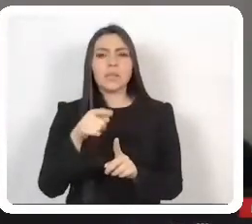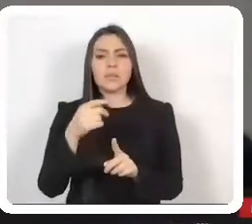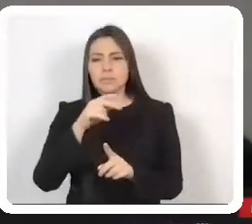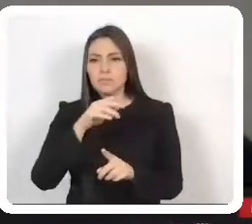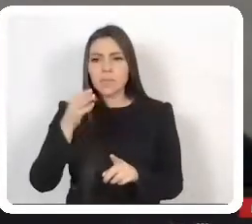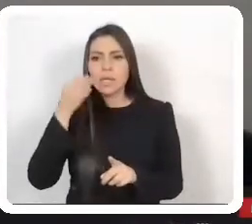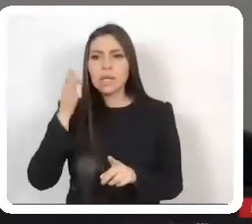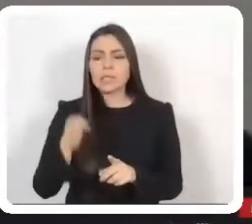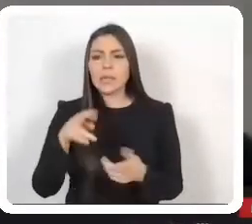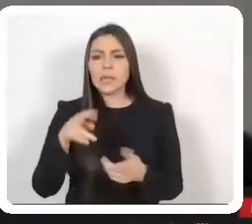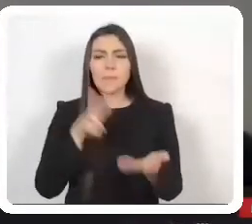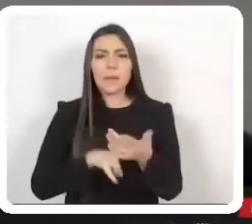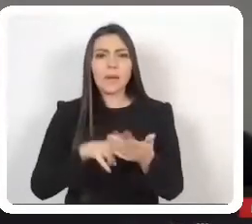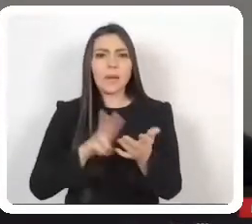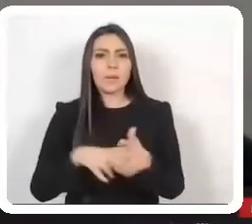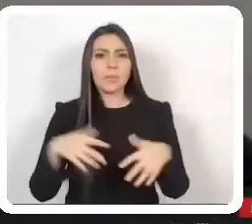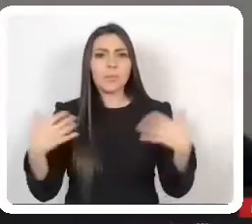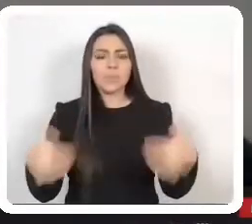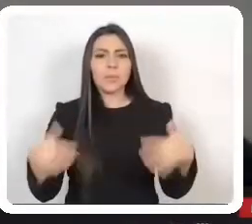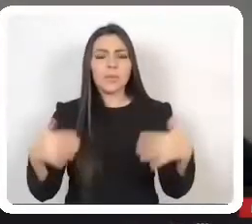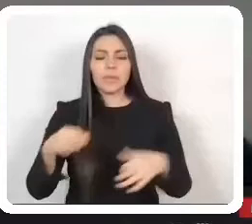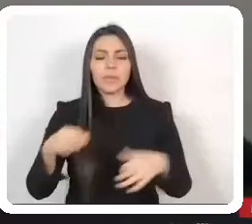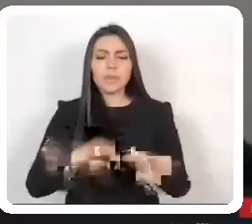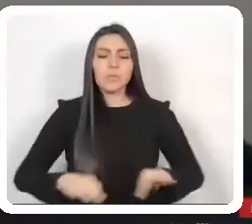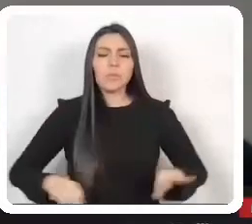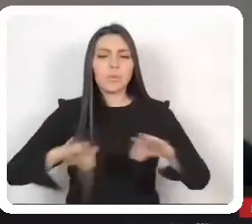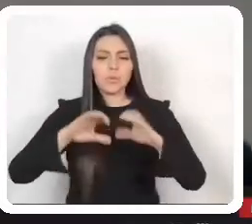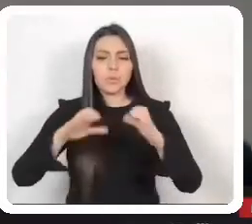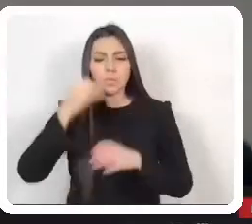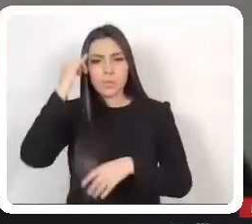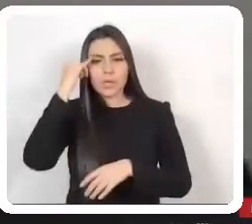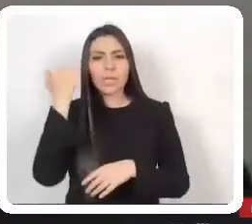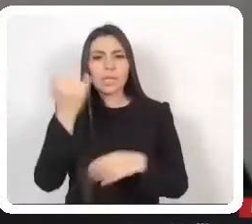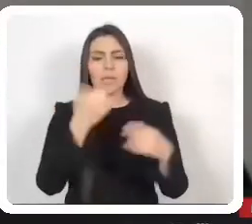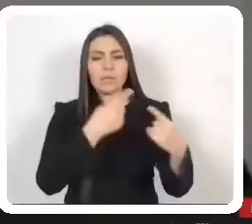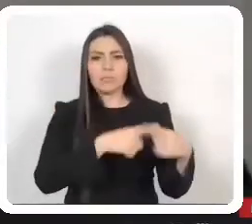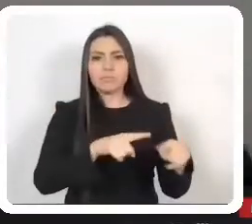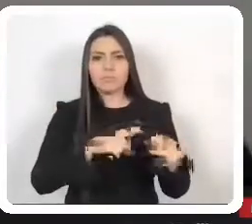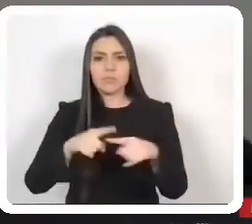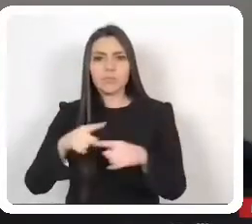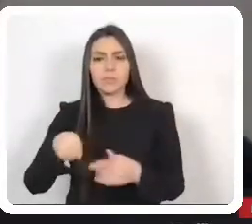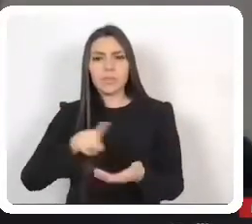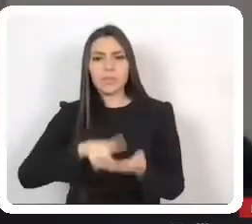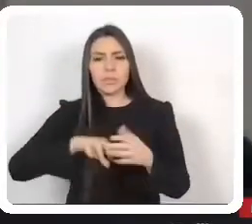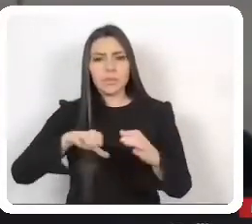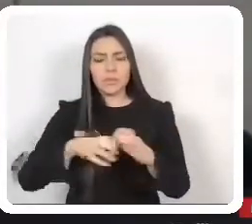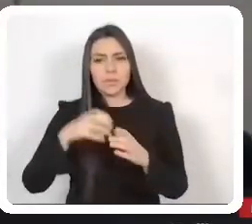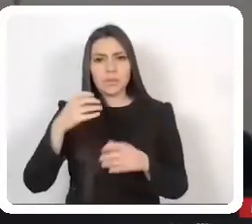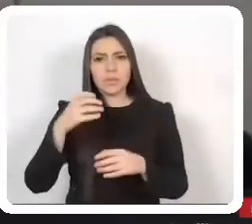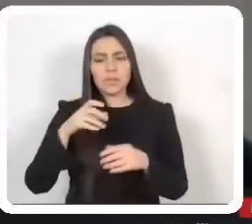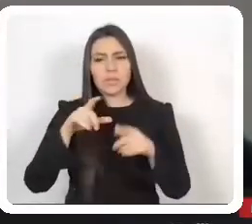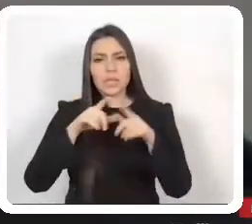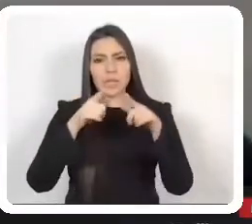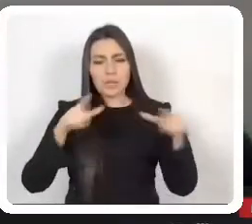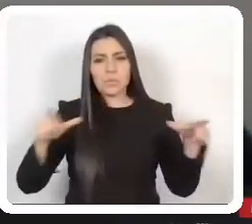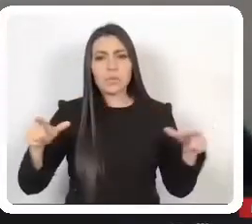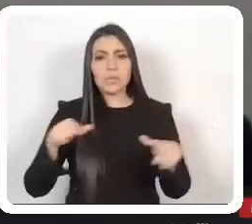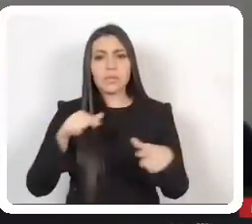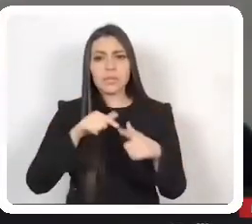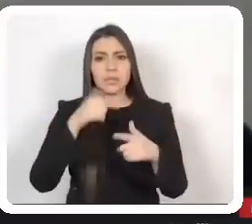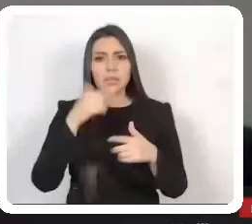pueblos indígenas en materia de diversidad lingüística. Asimismo, creemos firmemente que esta propuesta